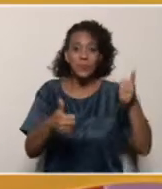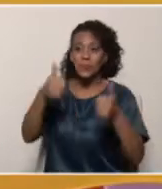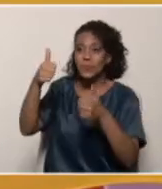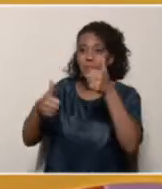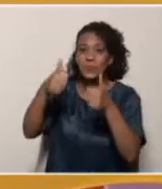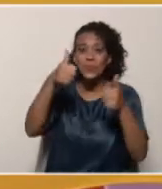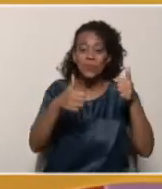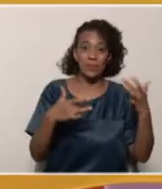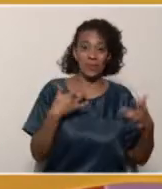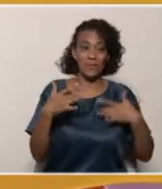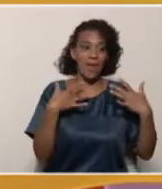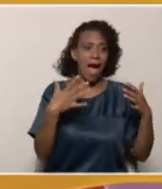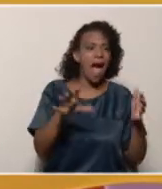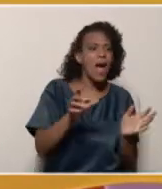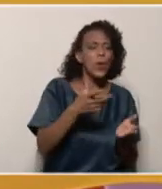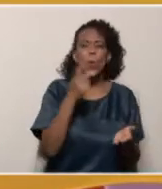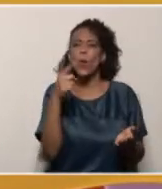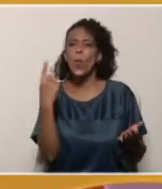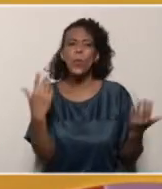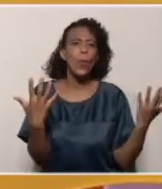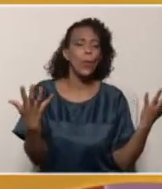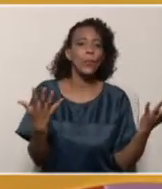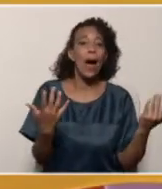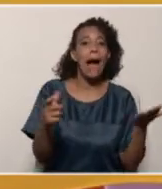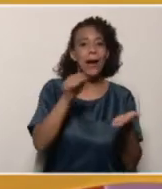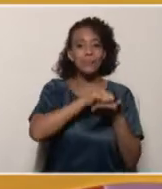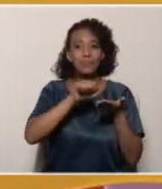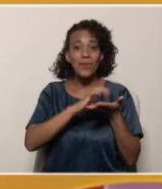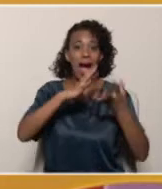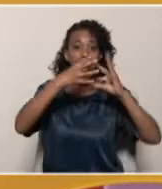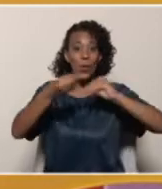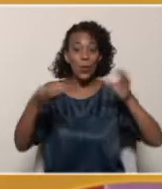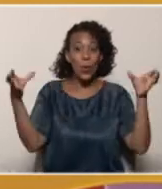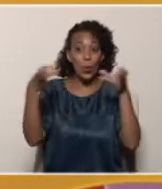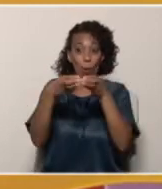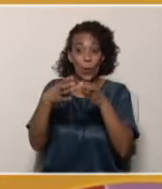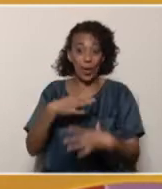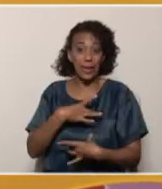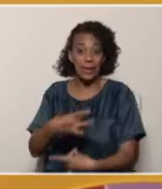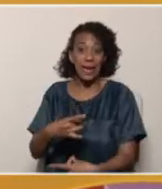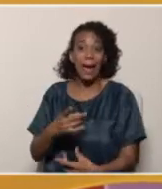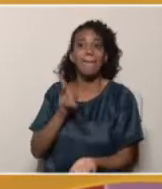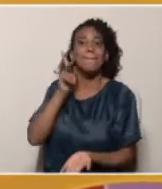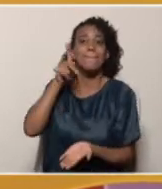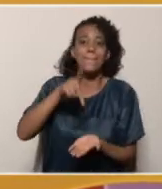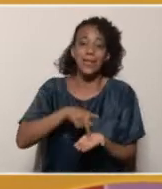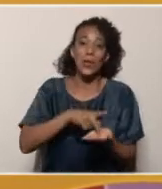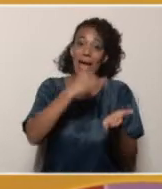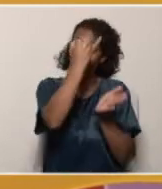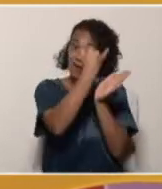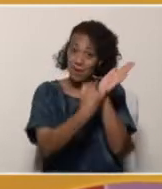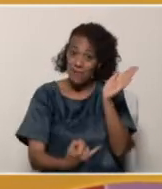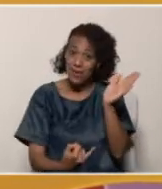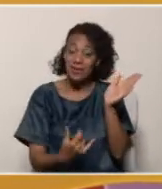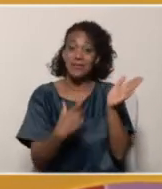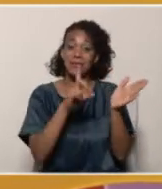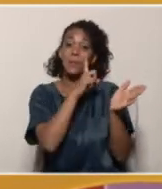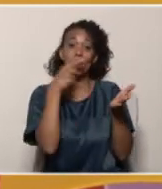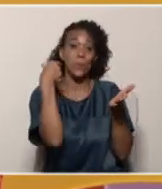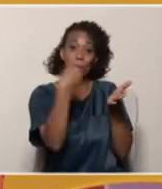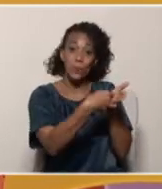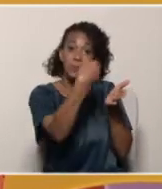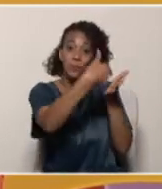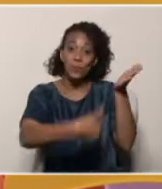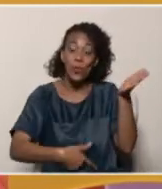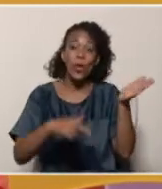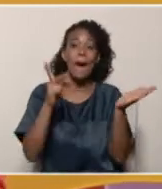acuerdo a alguna actividad específica y van a tener la oportunidad, de acuerdo a su grupo de interés, el poder inscribirse y poder participar